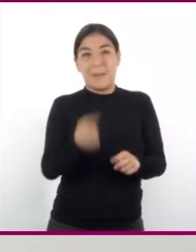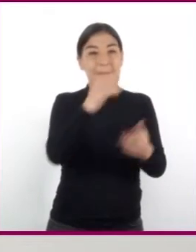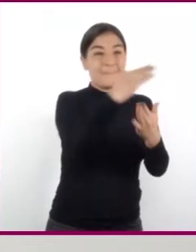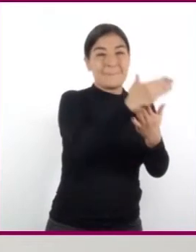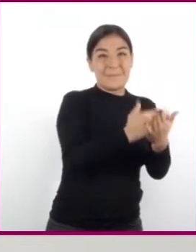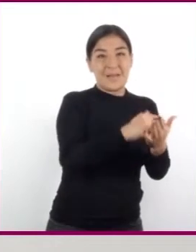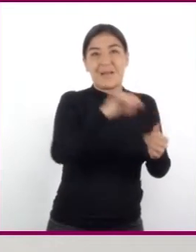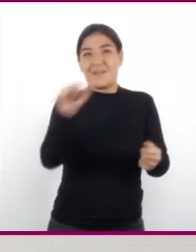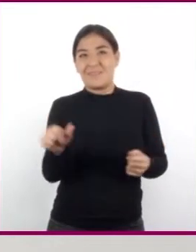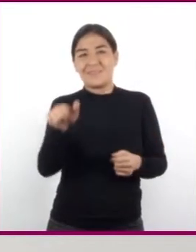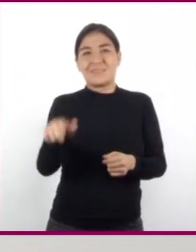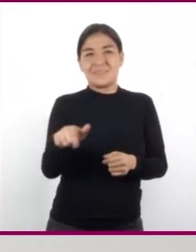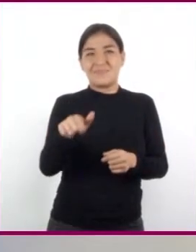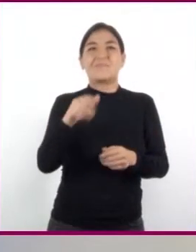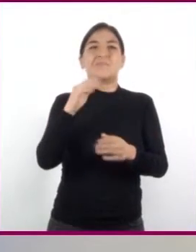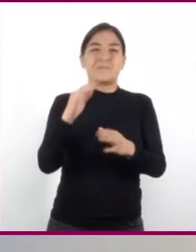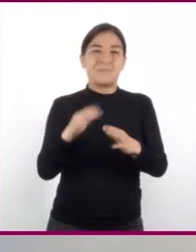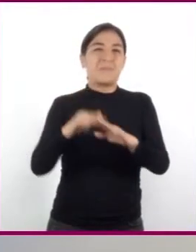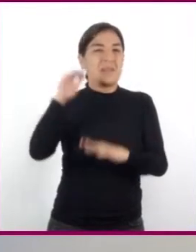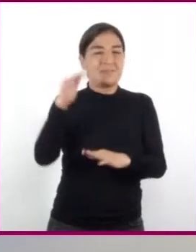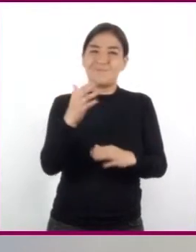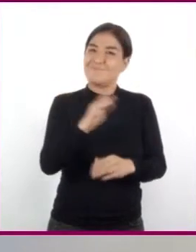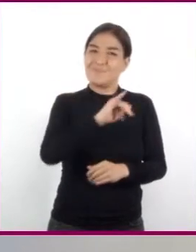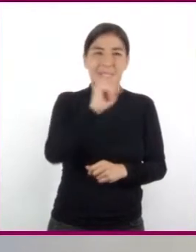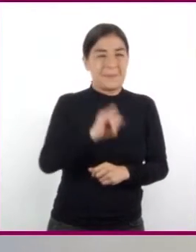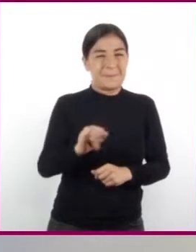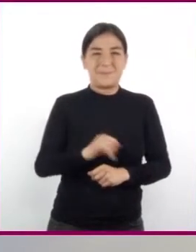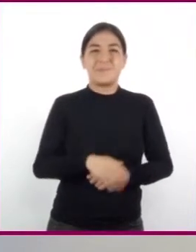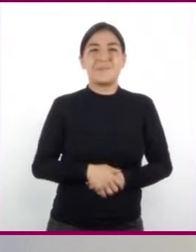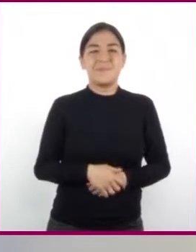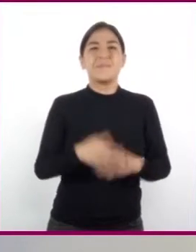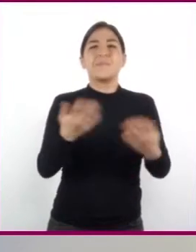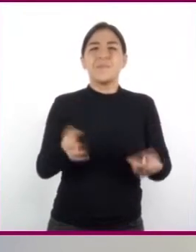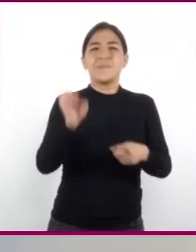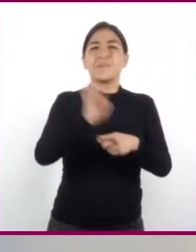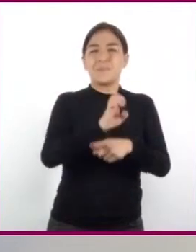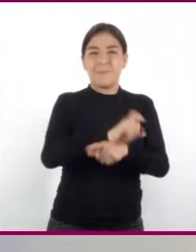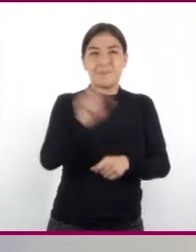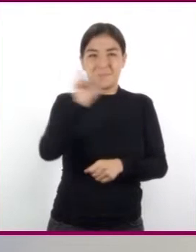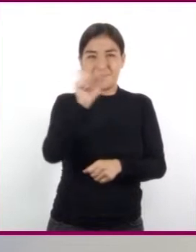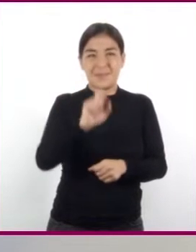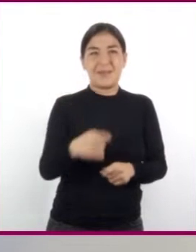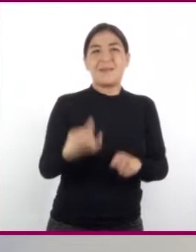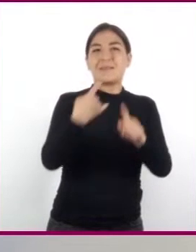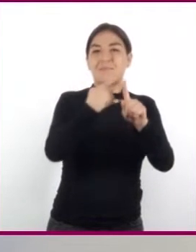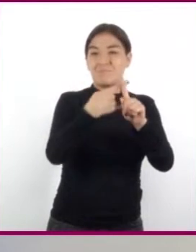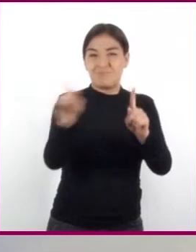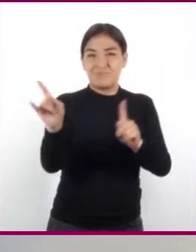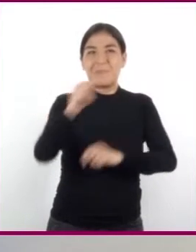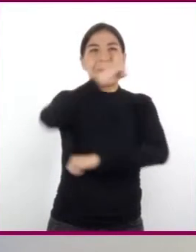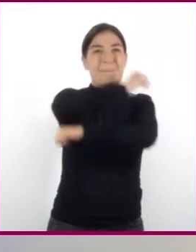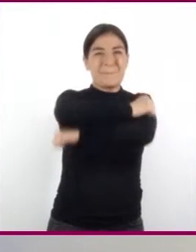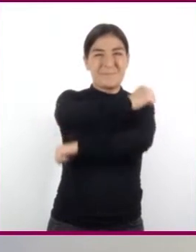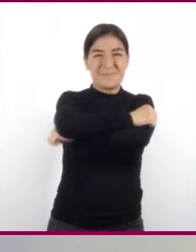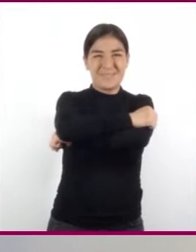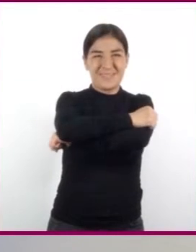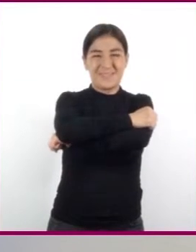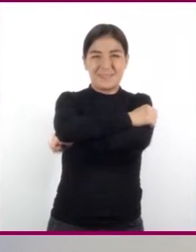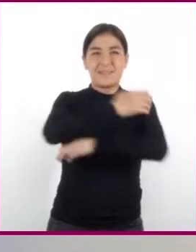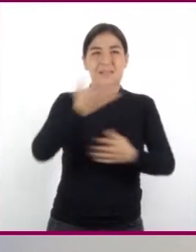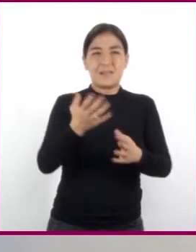a uno de mayor temperatura. Entonces, cuando abrimos la puerta o la ventana, el calor